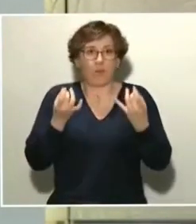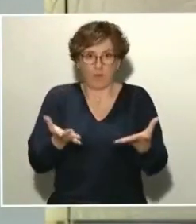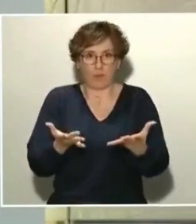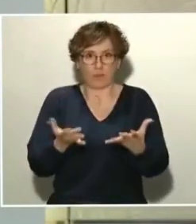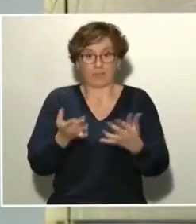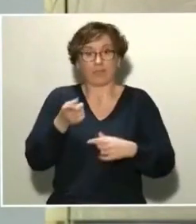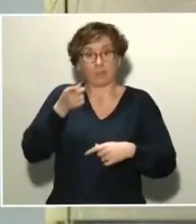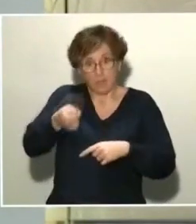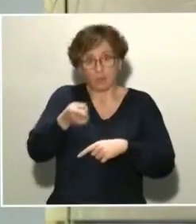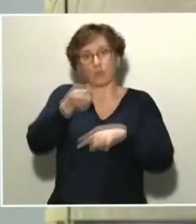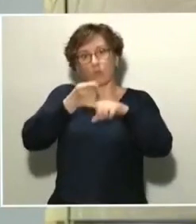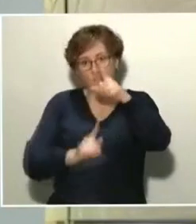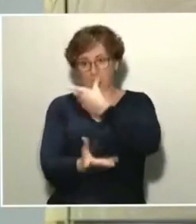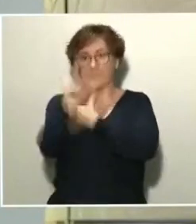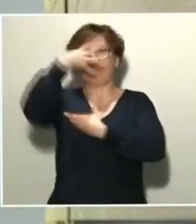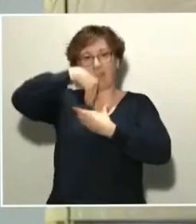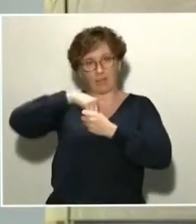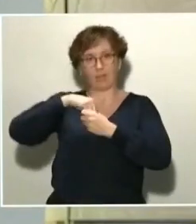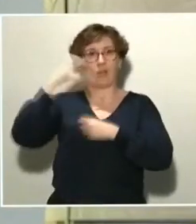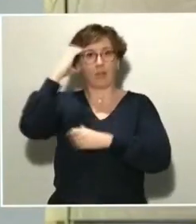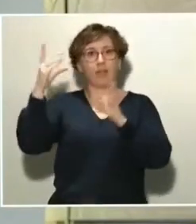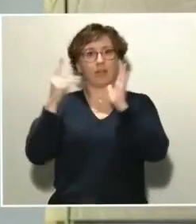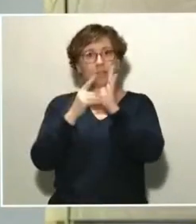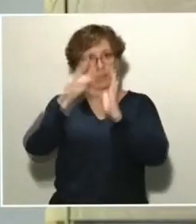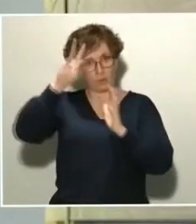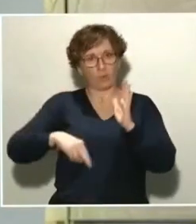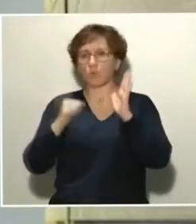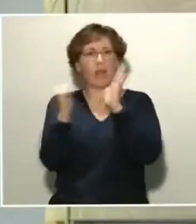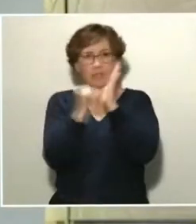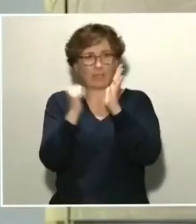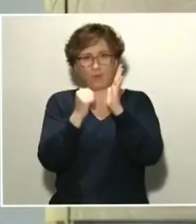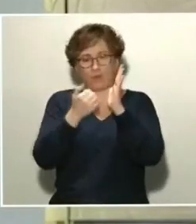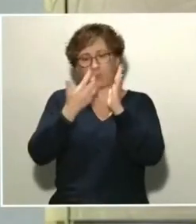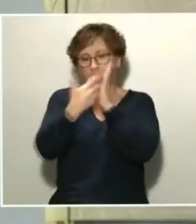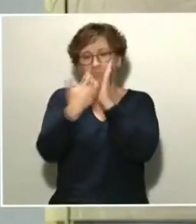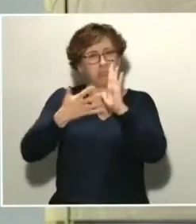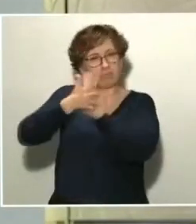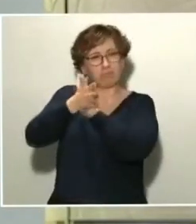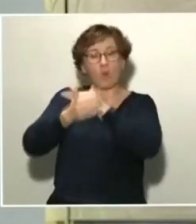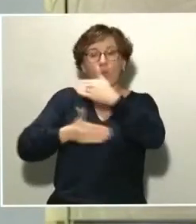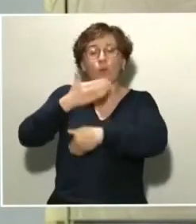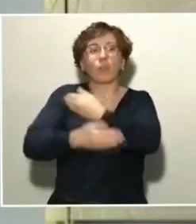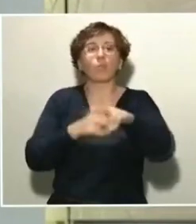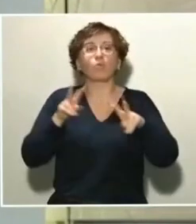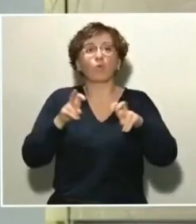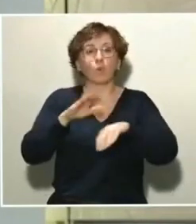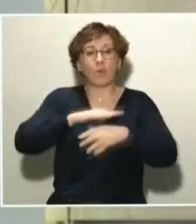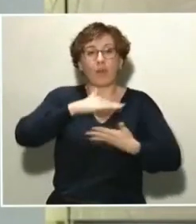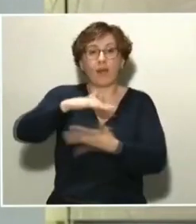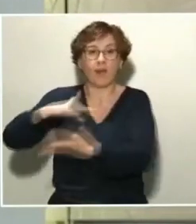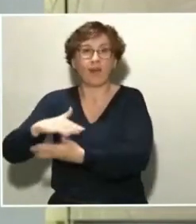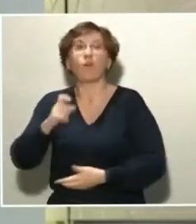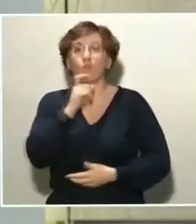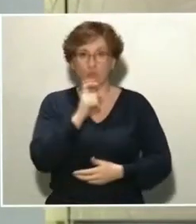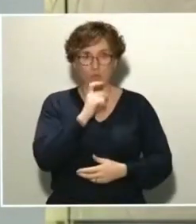Decreto, era un artículo completo donde se detallaba este procedimiento nuevo que estamos utilizando para este caso.